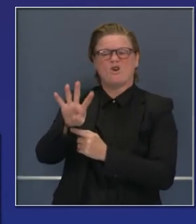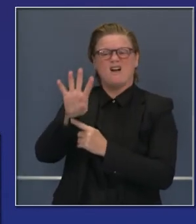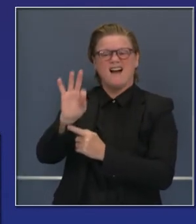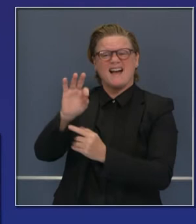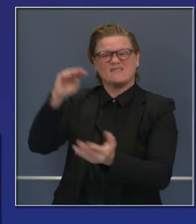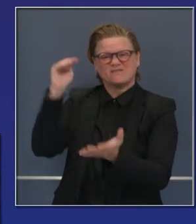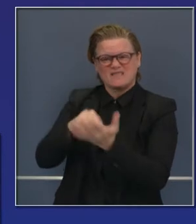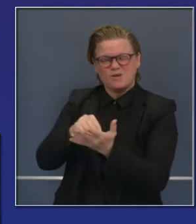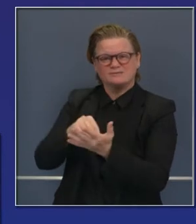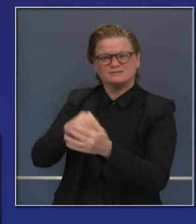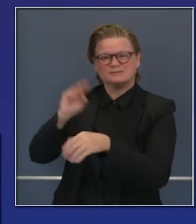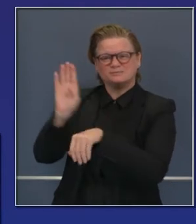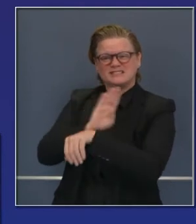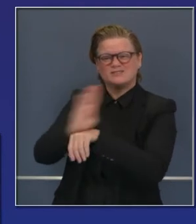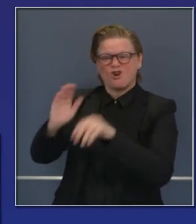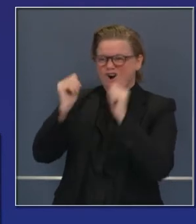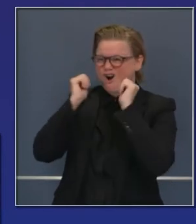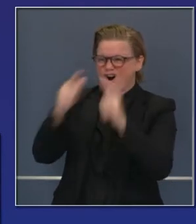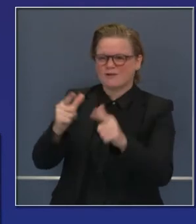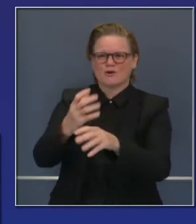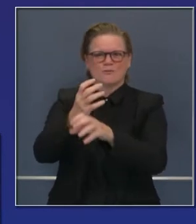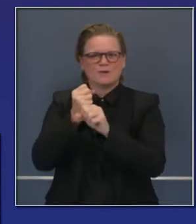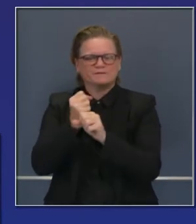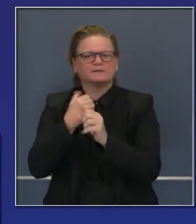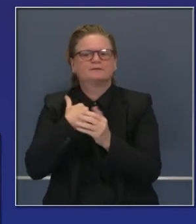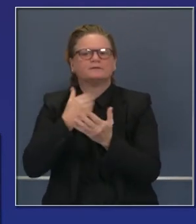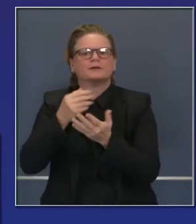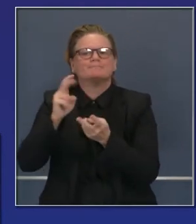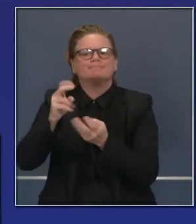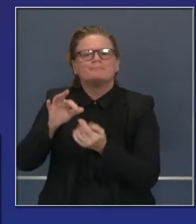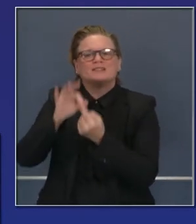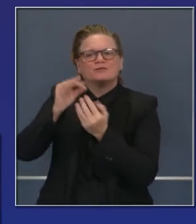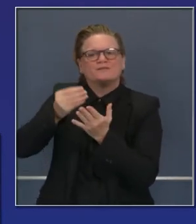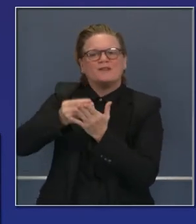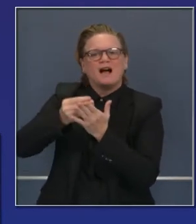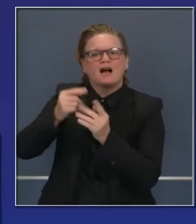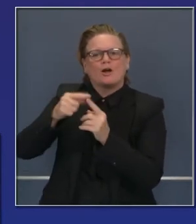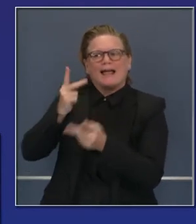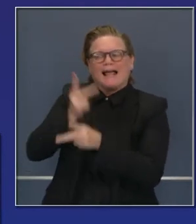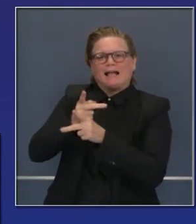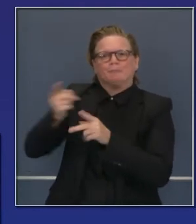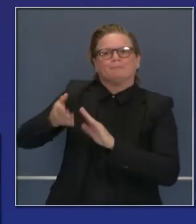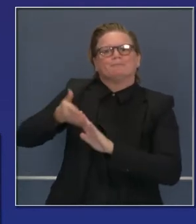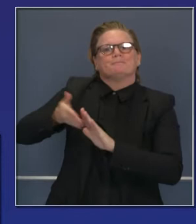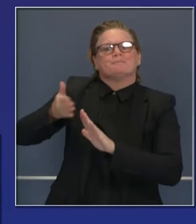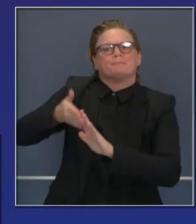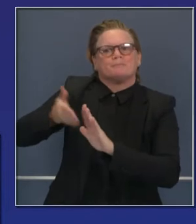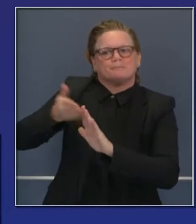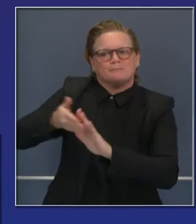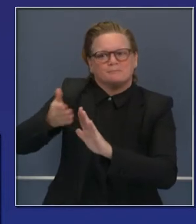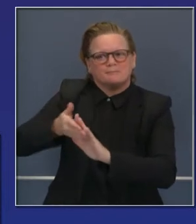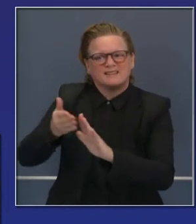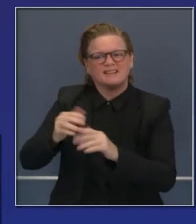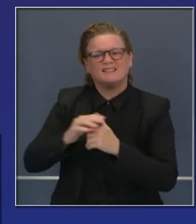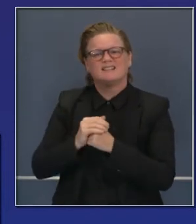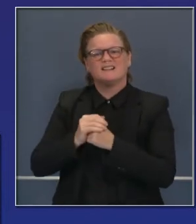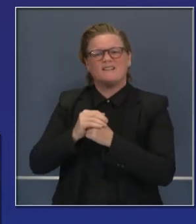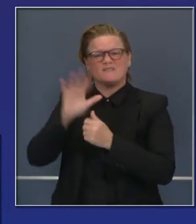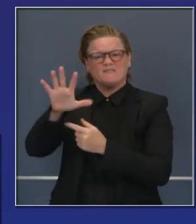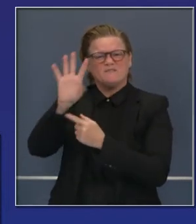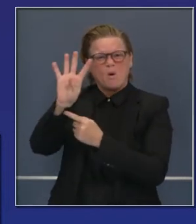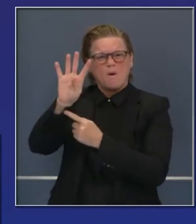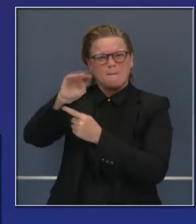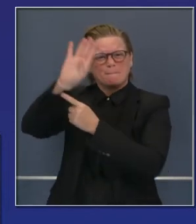mil y más negocios han recibido parte de esos 34.2 mil millones de dólares.